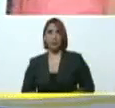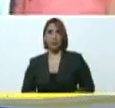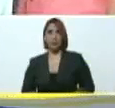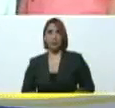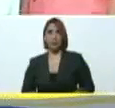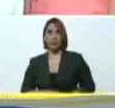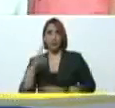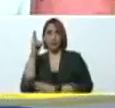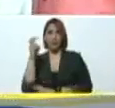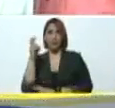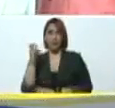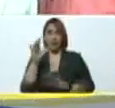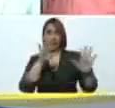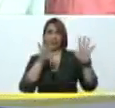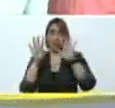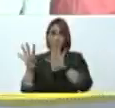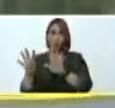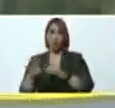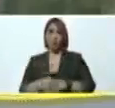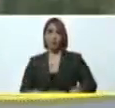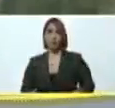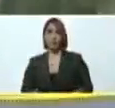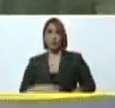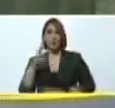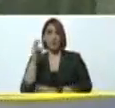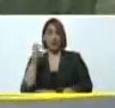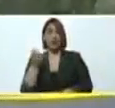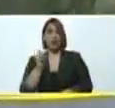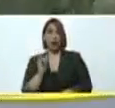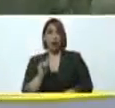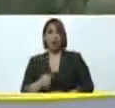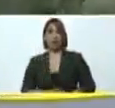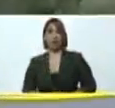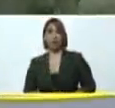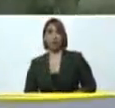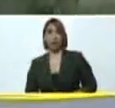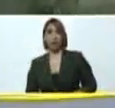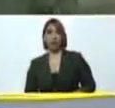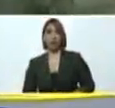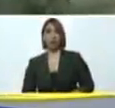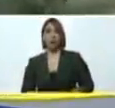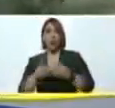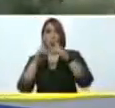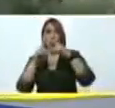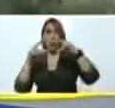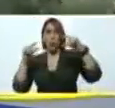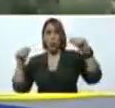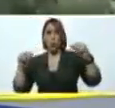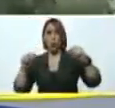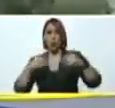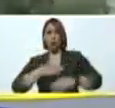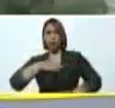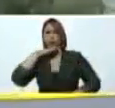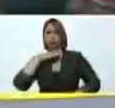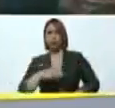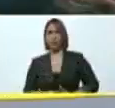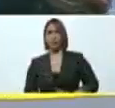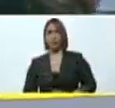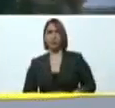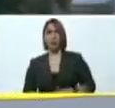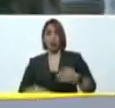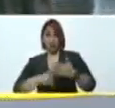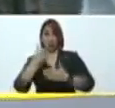Viernes, 19. El viernes hay eclipse de luna llena auspicioso para los